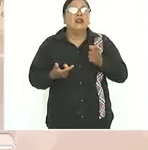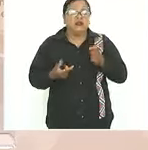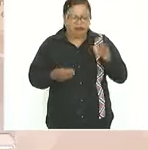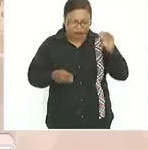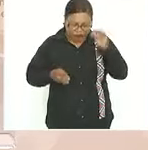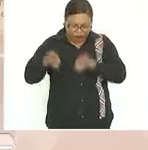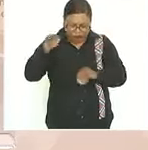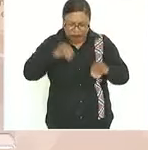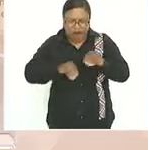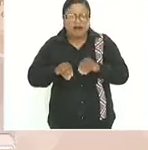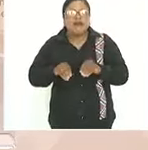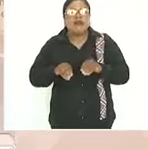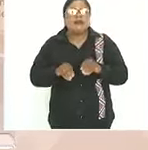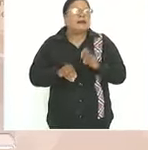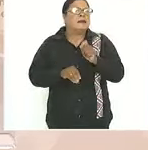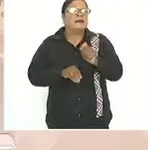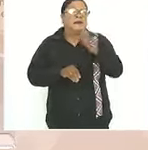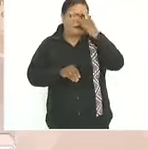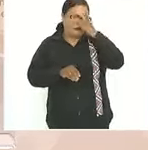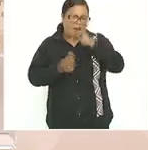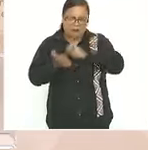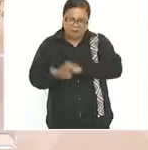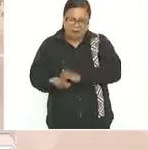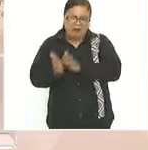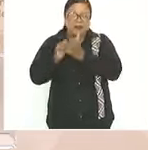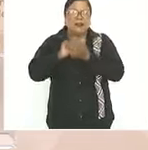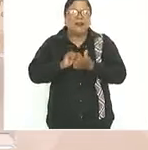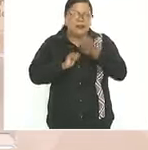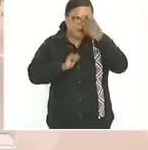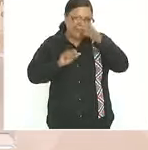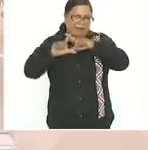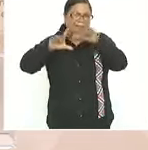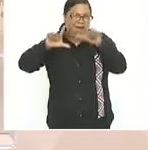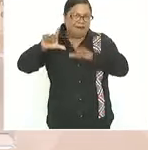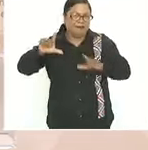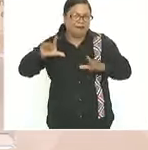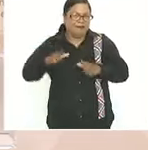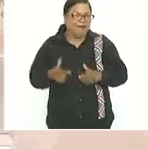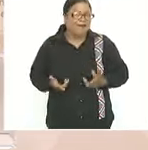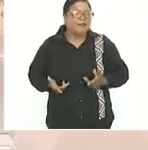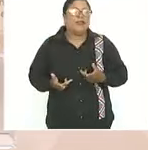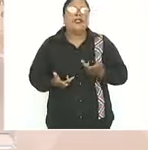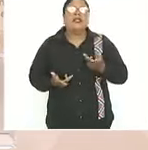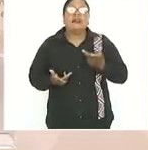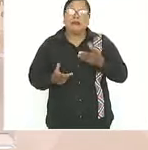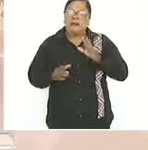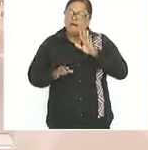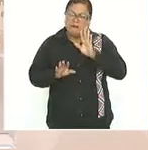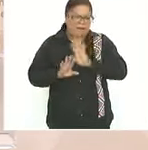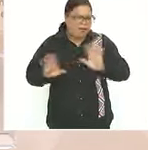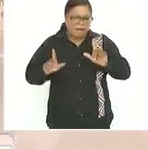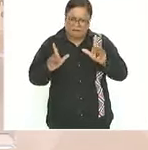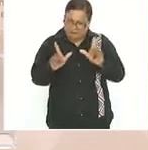bases para la transformación de México vamos a consumar